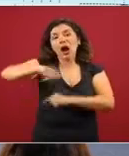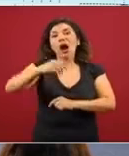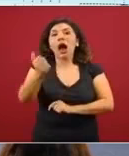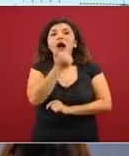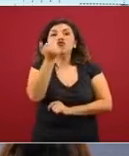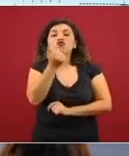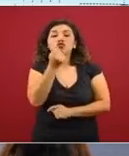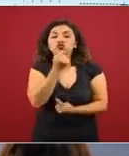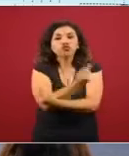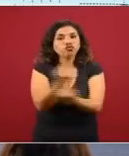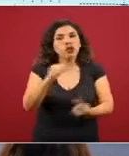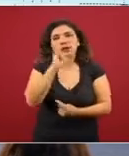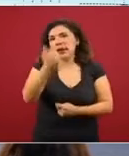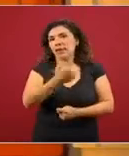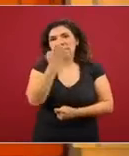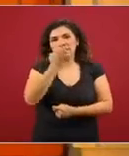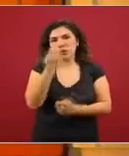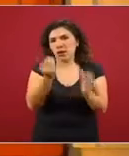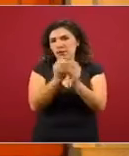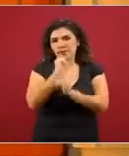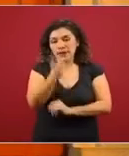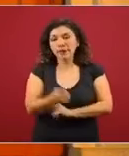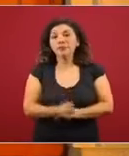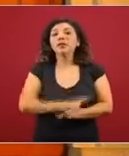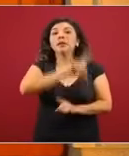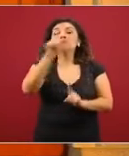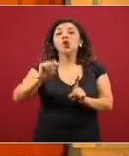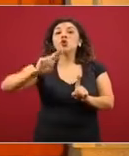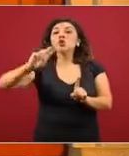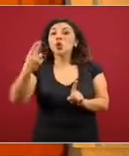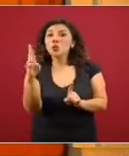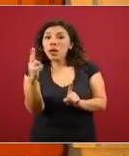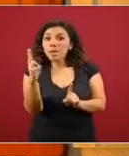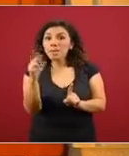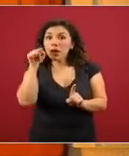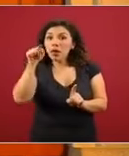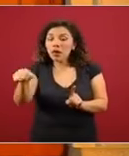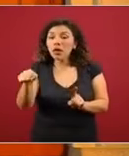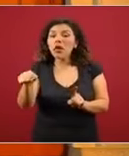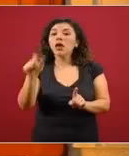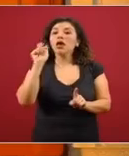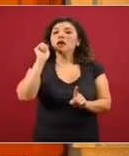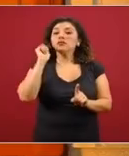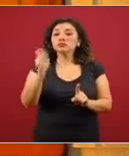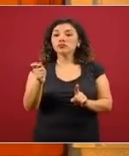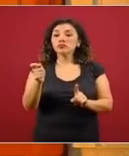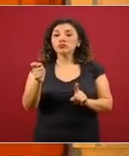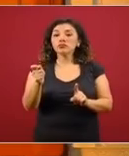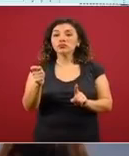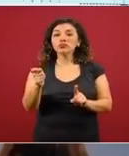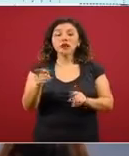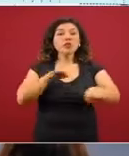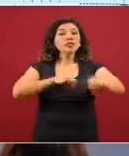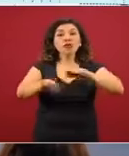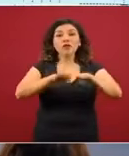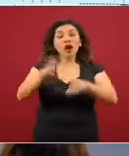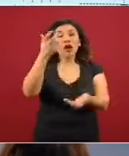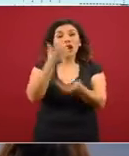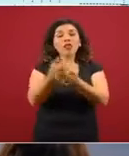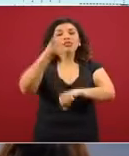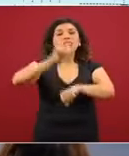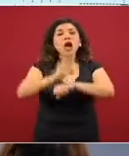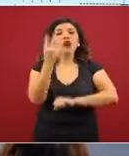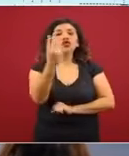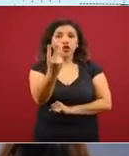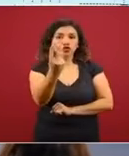alumnas y los alumnos. En noviembre estamos hablando de que no se trabaja en las escuelas el día